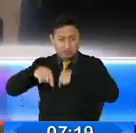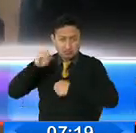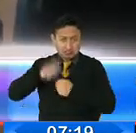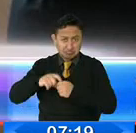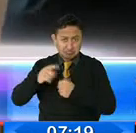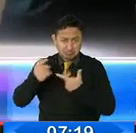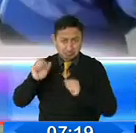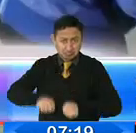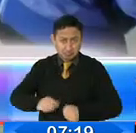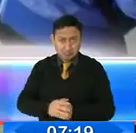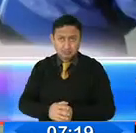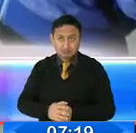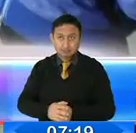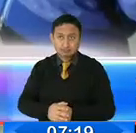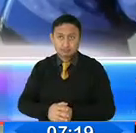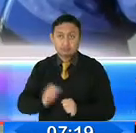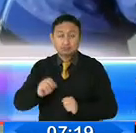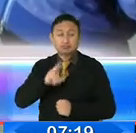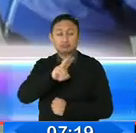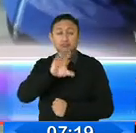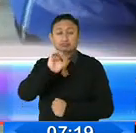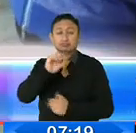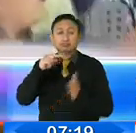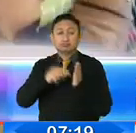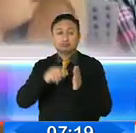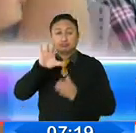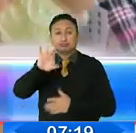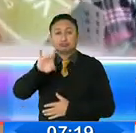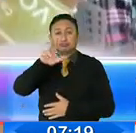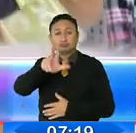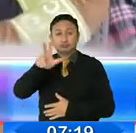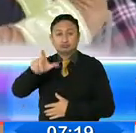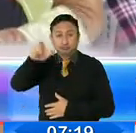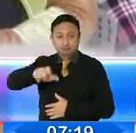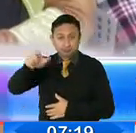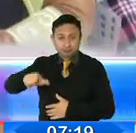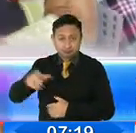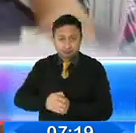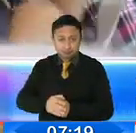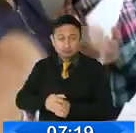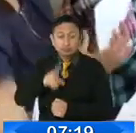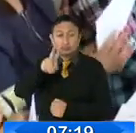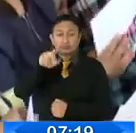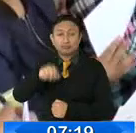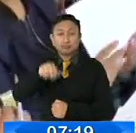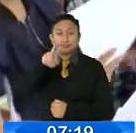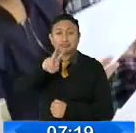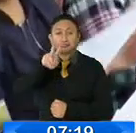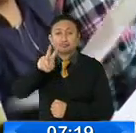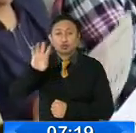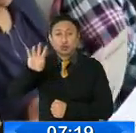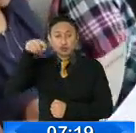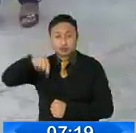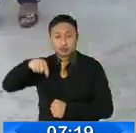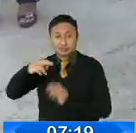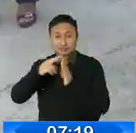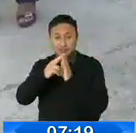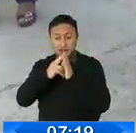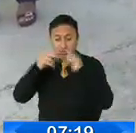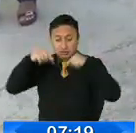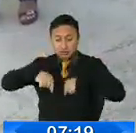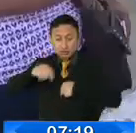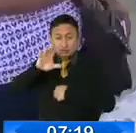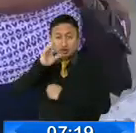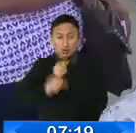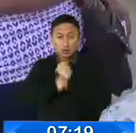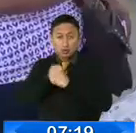padrón sin sustento. Se incluyeron 20 mil 833 personas, de las cuales 2 mil 224 no cumplieron con el requisito de